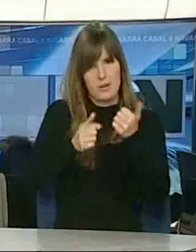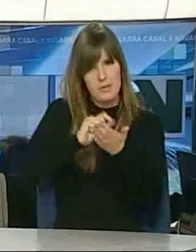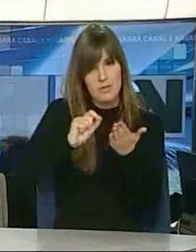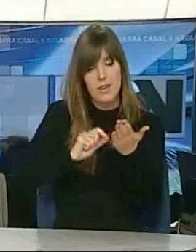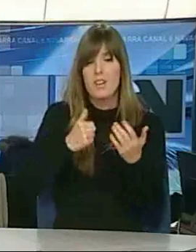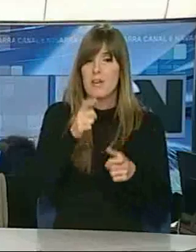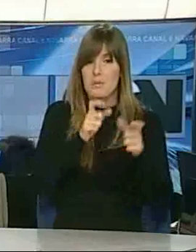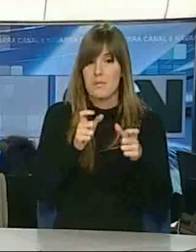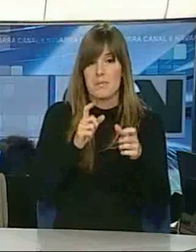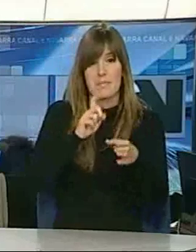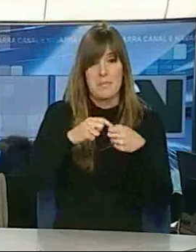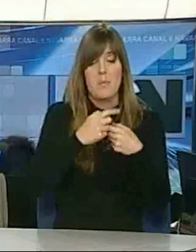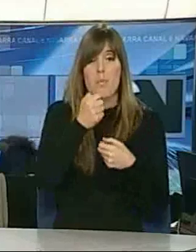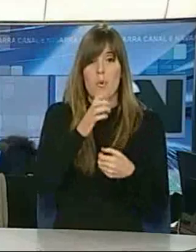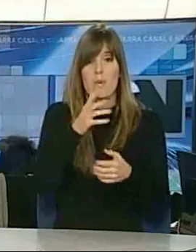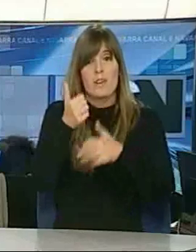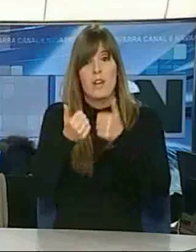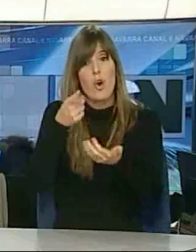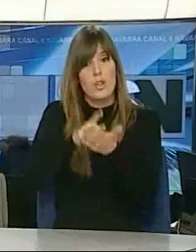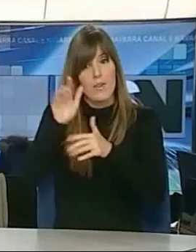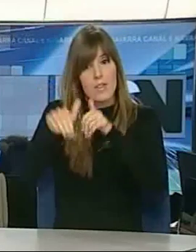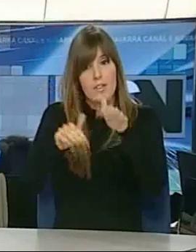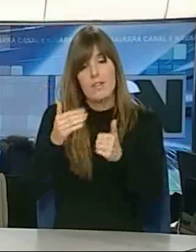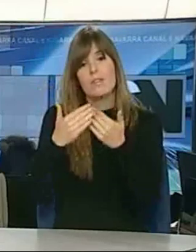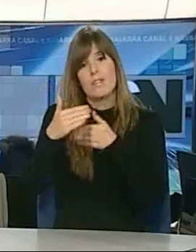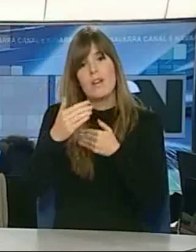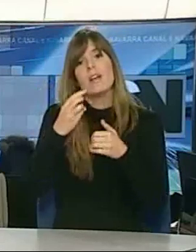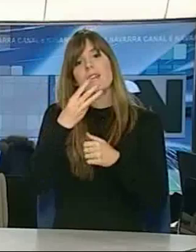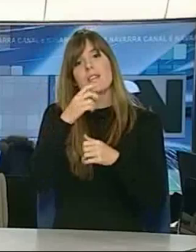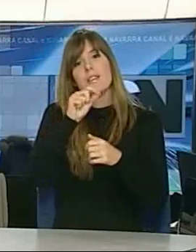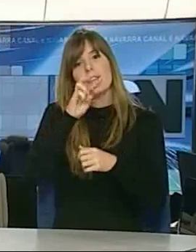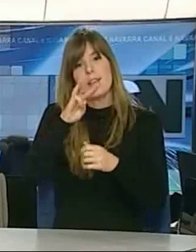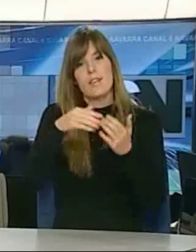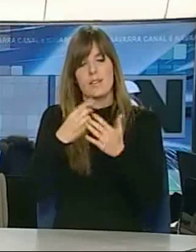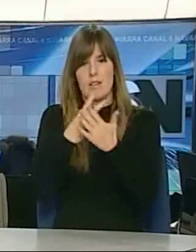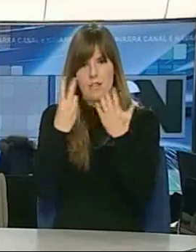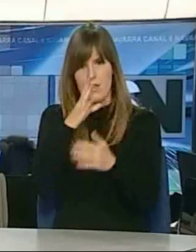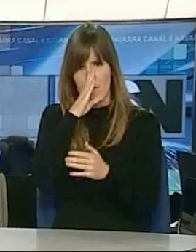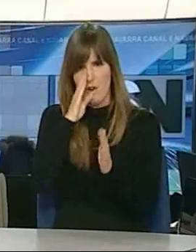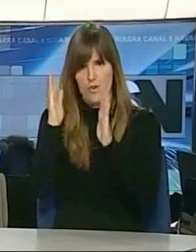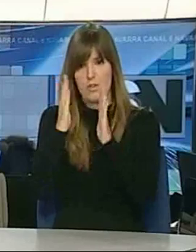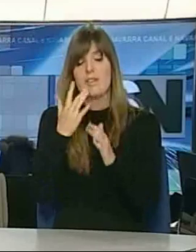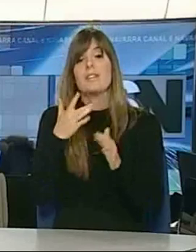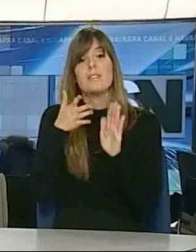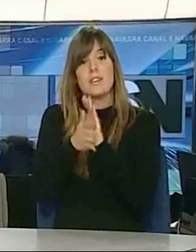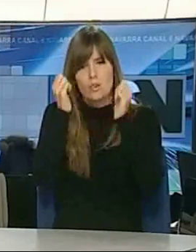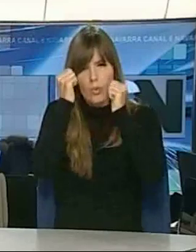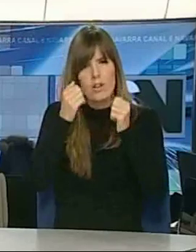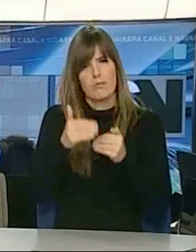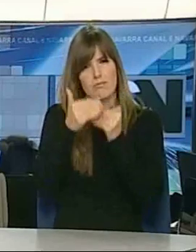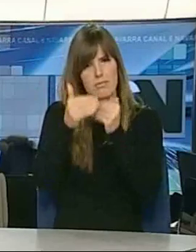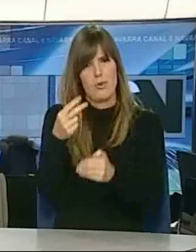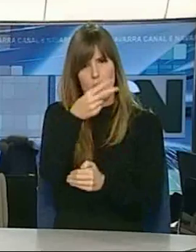masiva, ya que los alumnos tienen otra oportunidad de presentarse a los exámenes del 13 al 17 de febrero, teniendo así dos semanas más para estudiar.